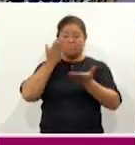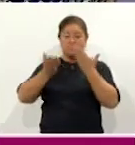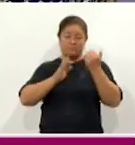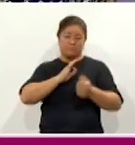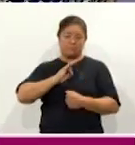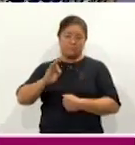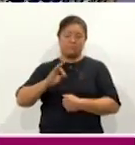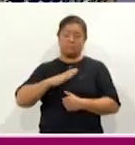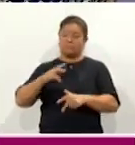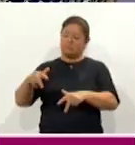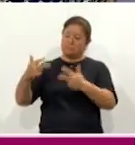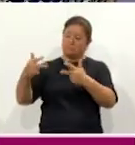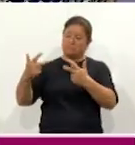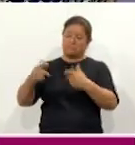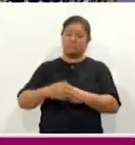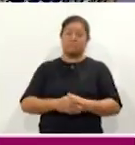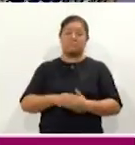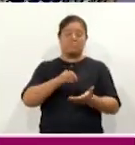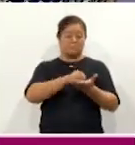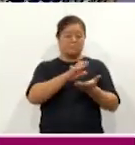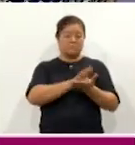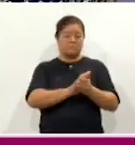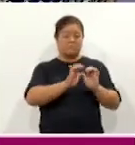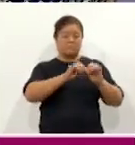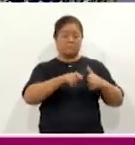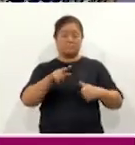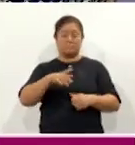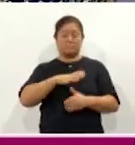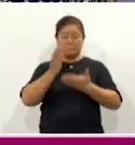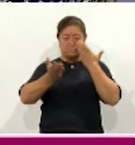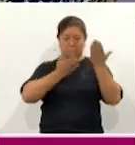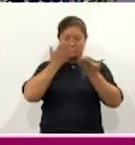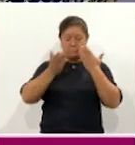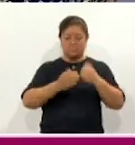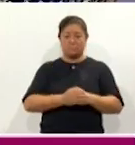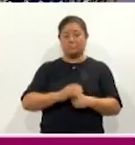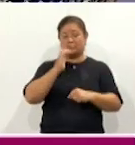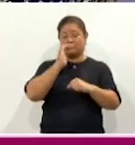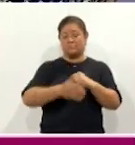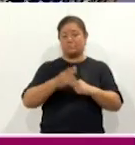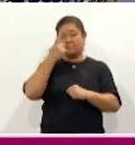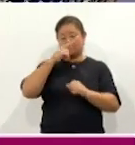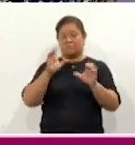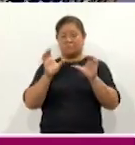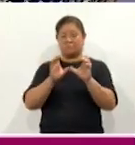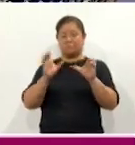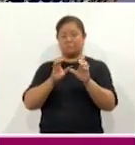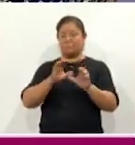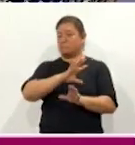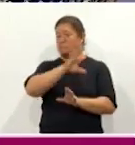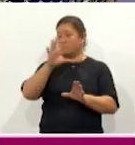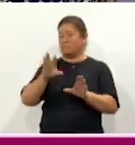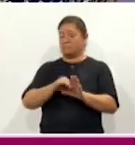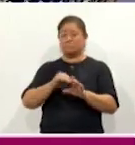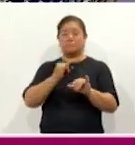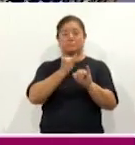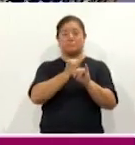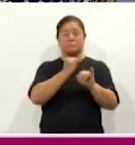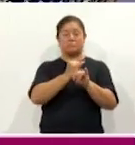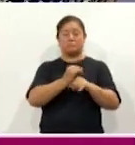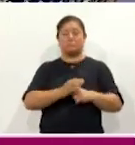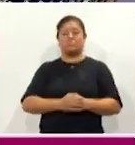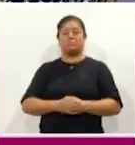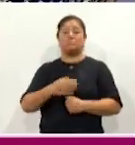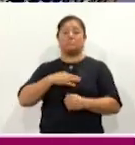totalmente en línea. Desde el registro, el estudio, la conclusión para obtener su certificado, todo se hace en línea. Y